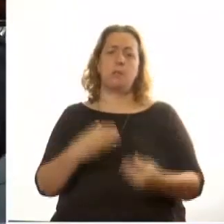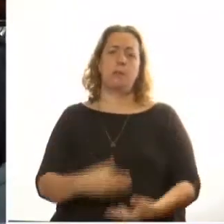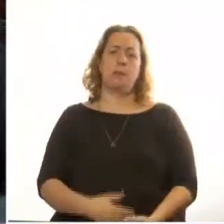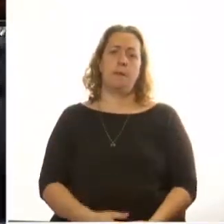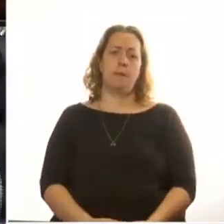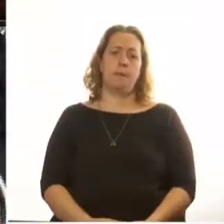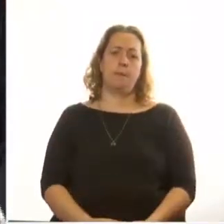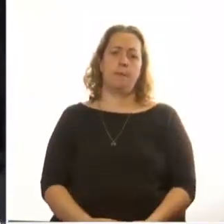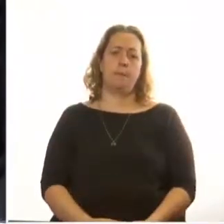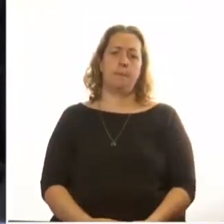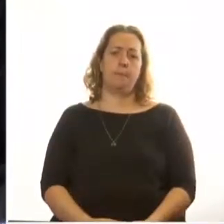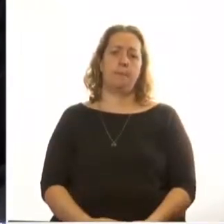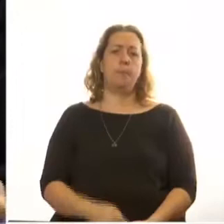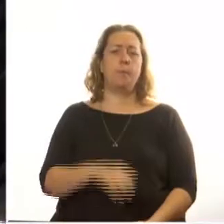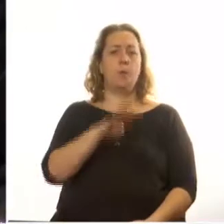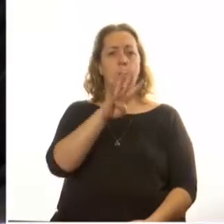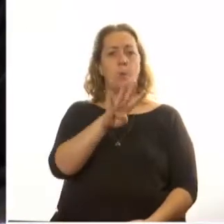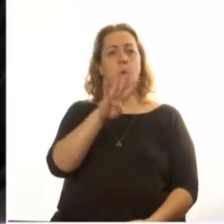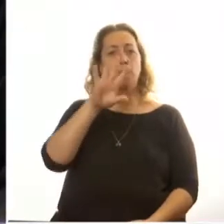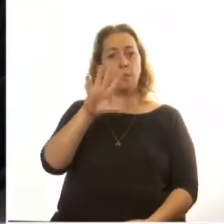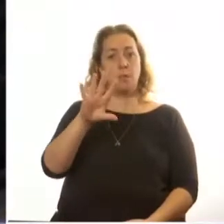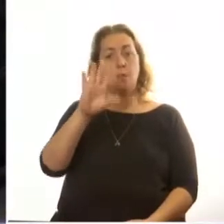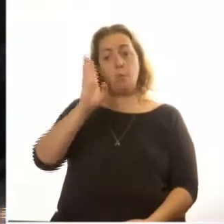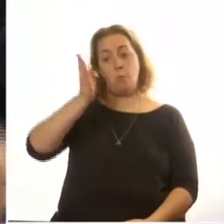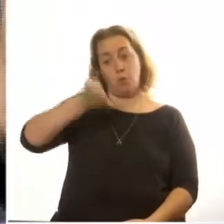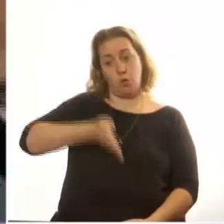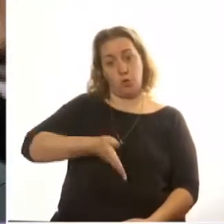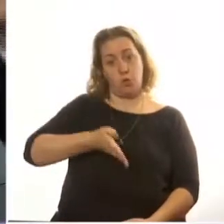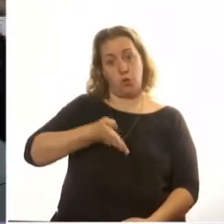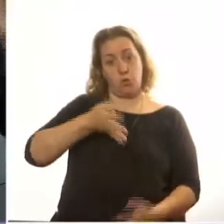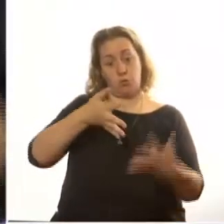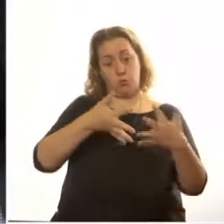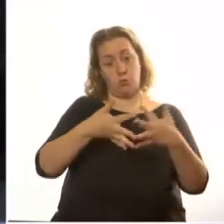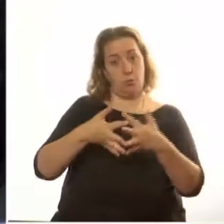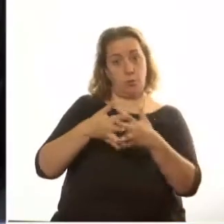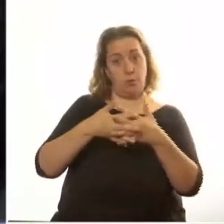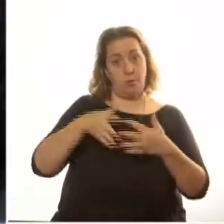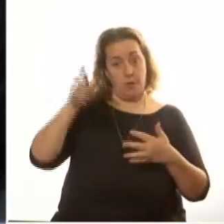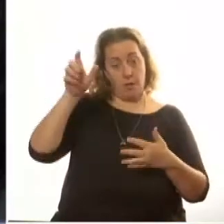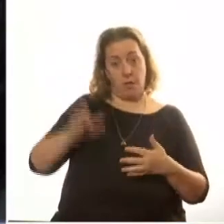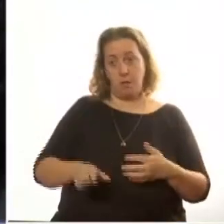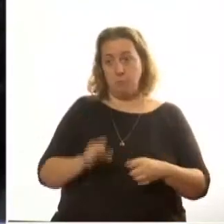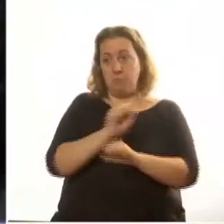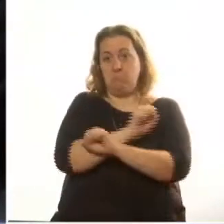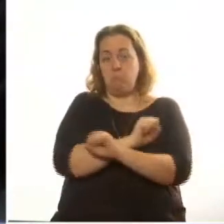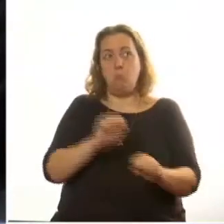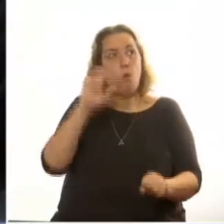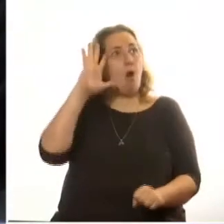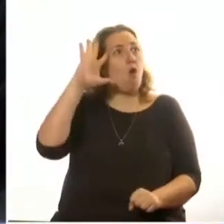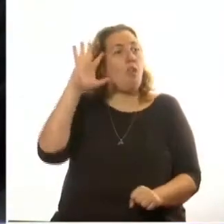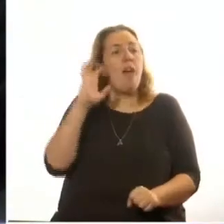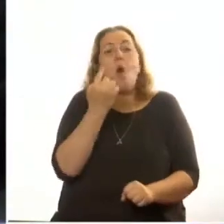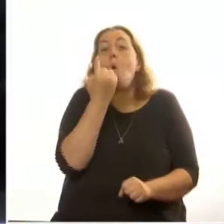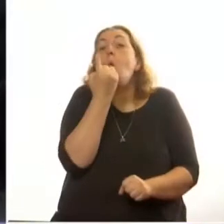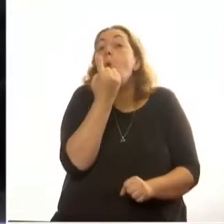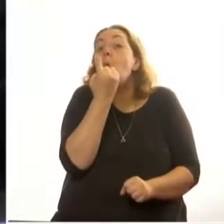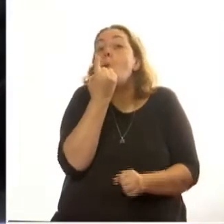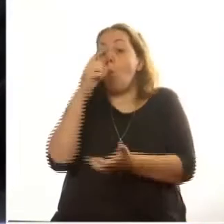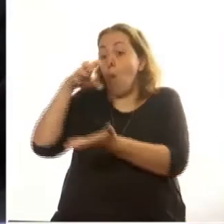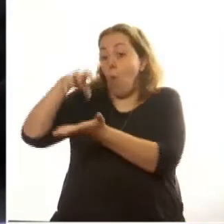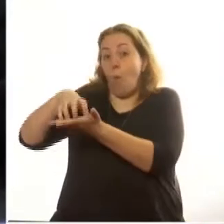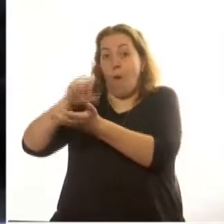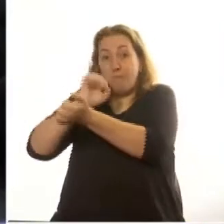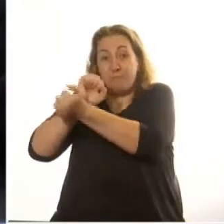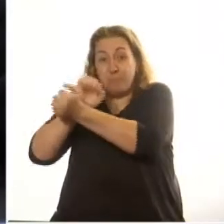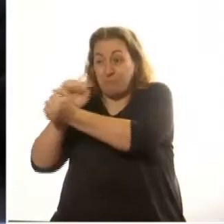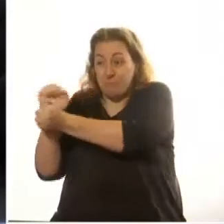un 45% de los norteamericanos no pudo nombrar un solo campo de concentración. Los